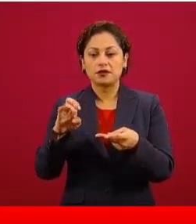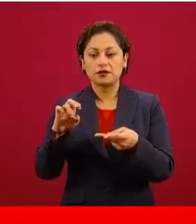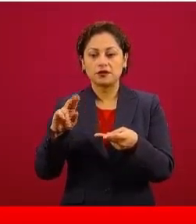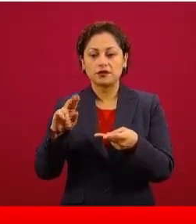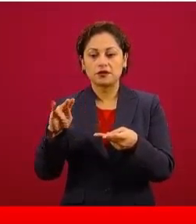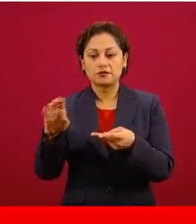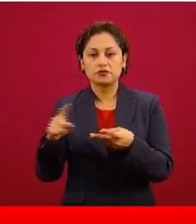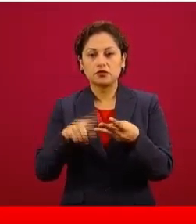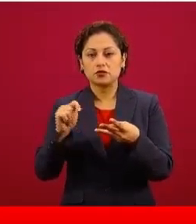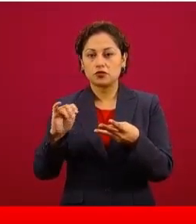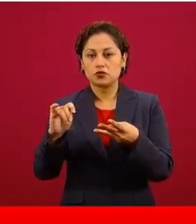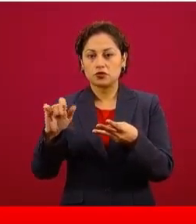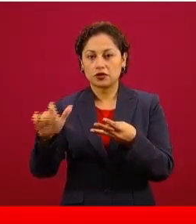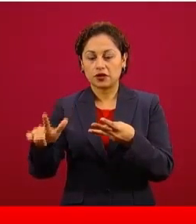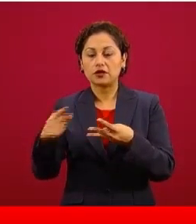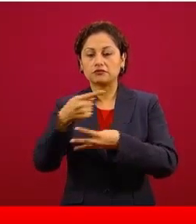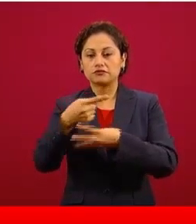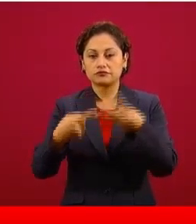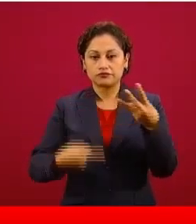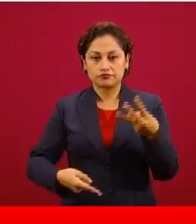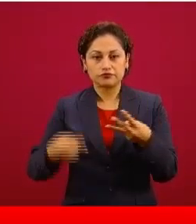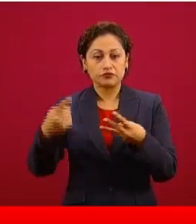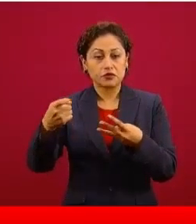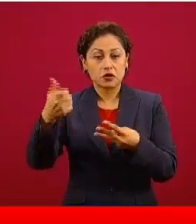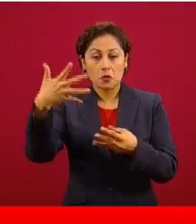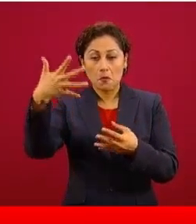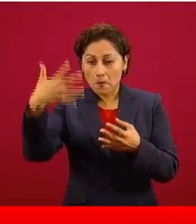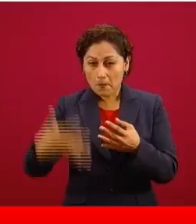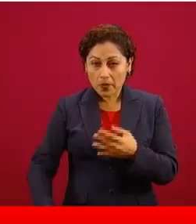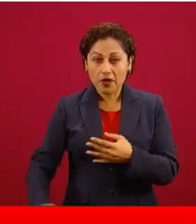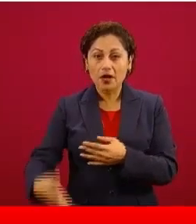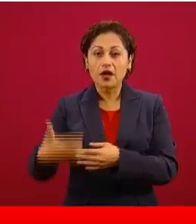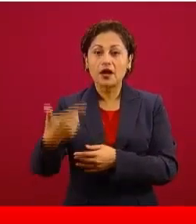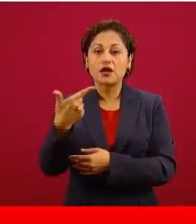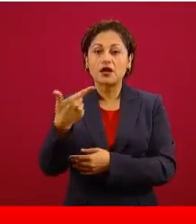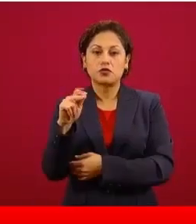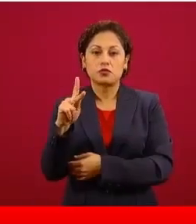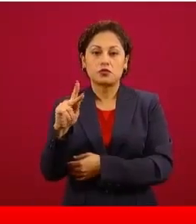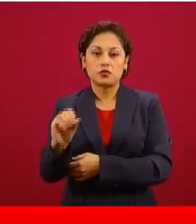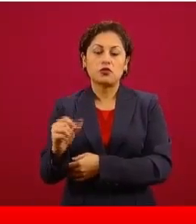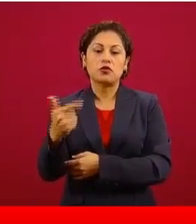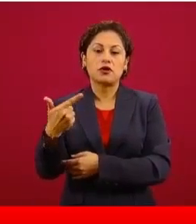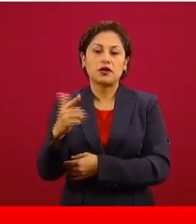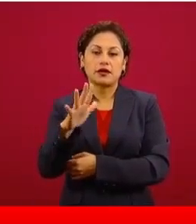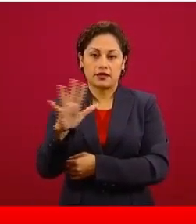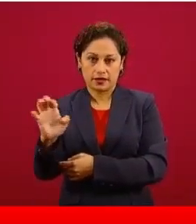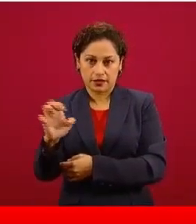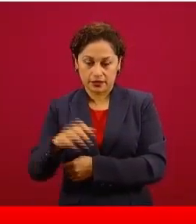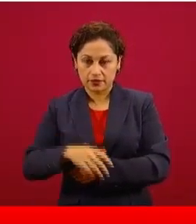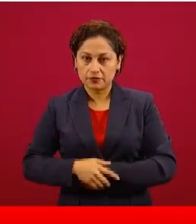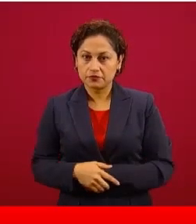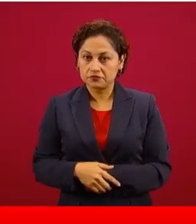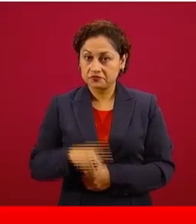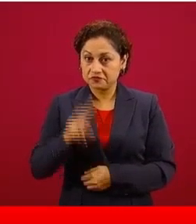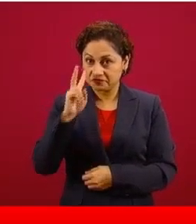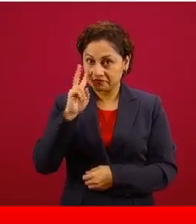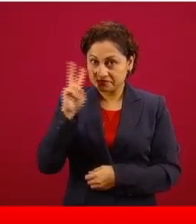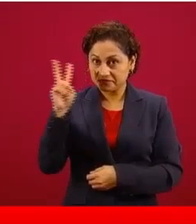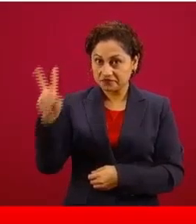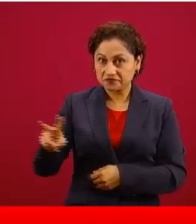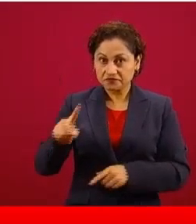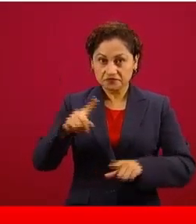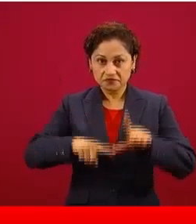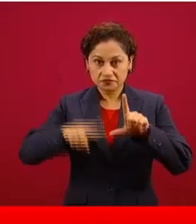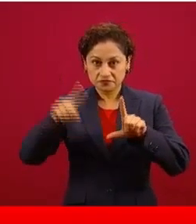la más económica en promedio en todo el país es el Grupo G500. Y vemos los precios. Los precios, otra vez hubo una